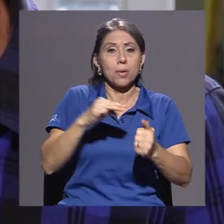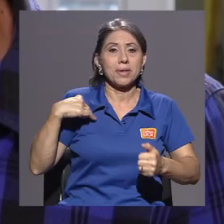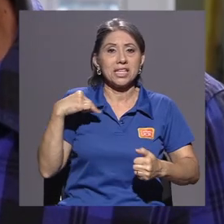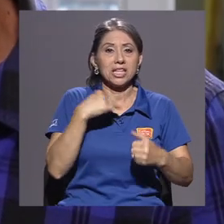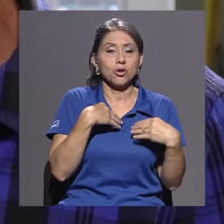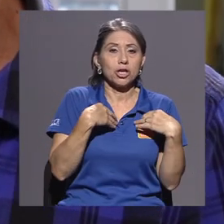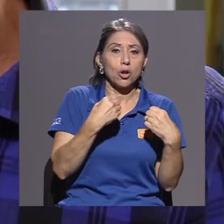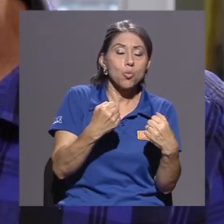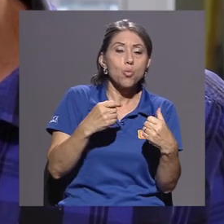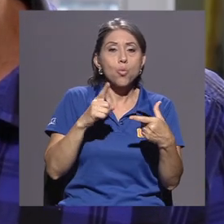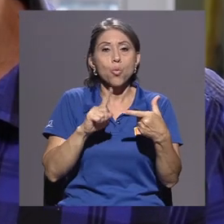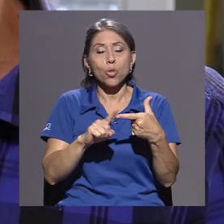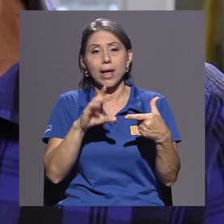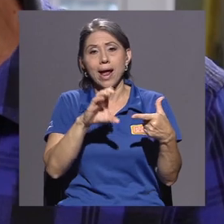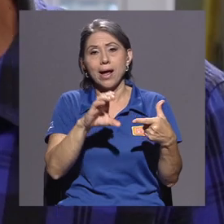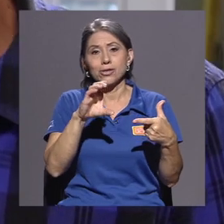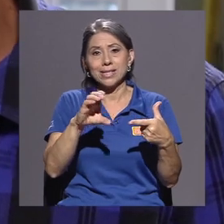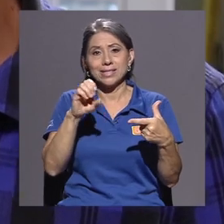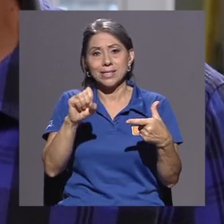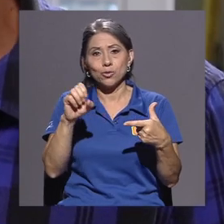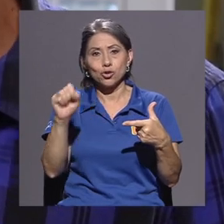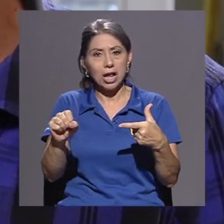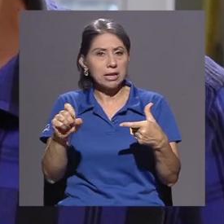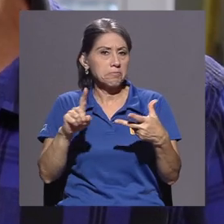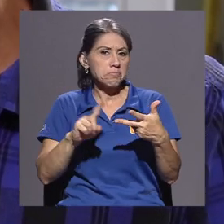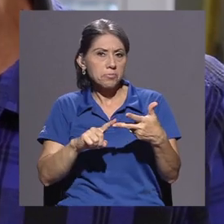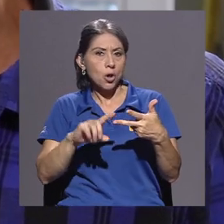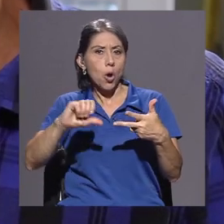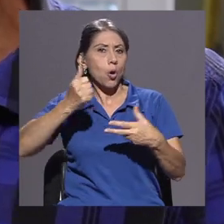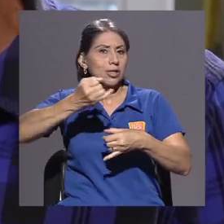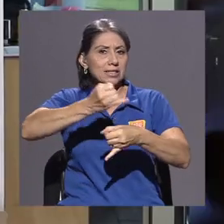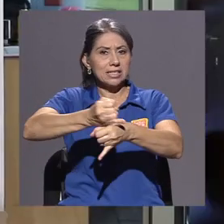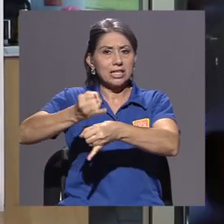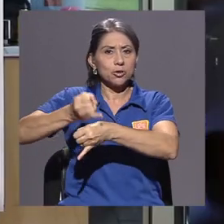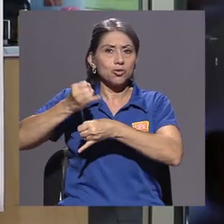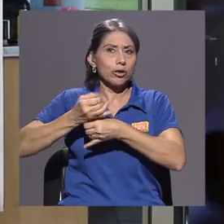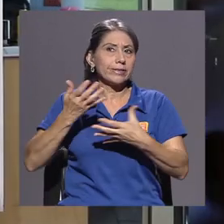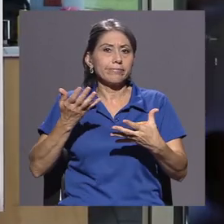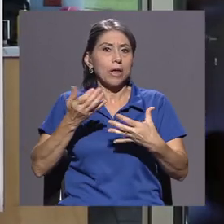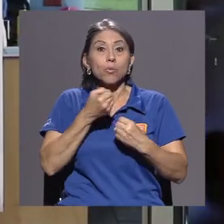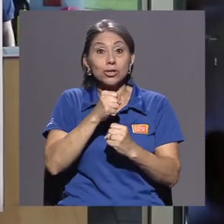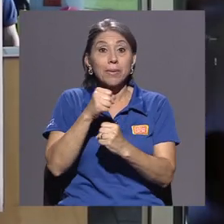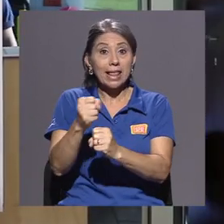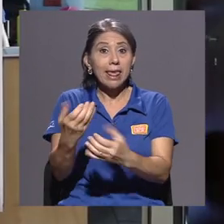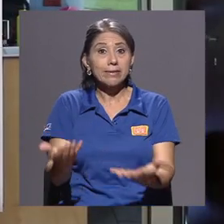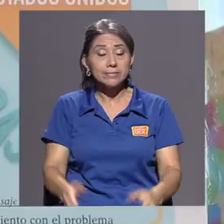Caja Constitucional de Seguro Social, otras instituciones, municipalidades.